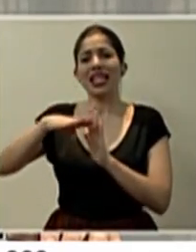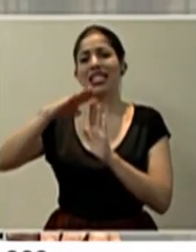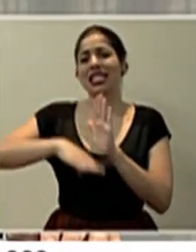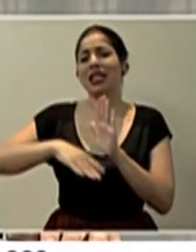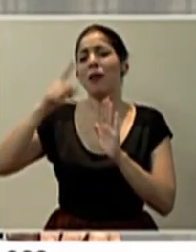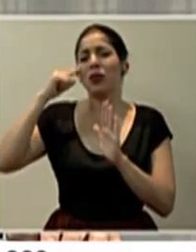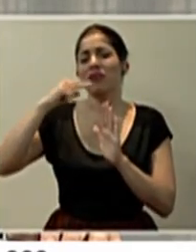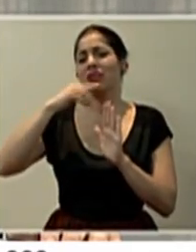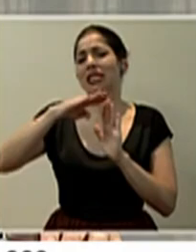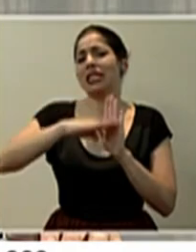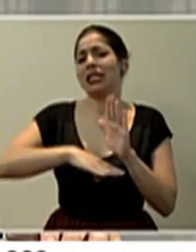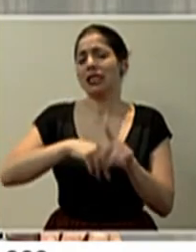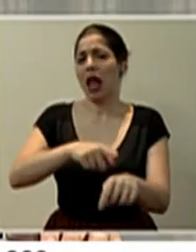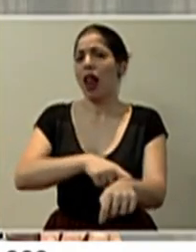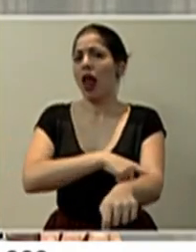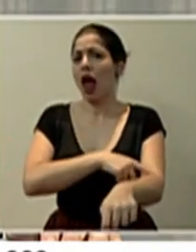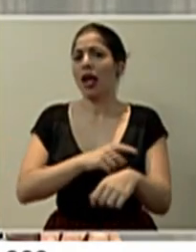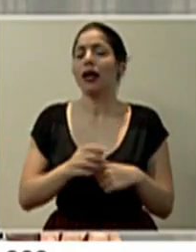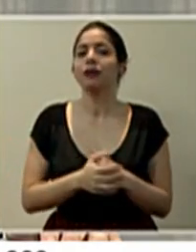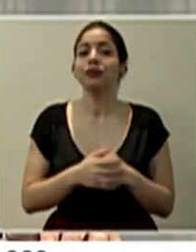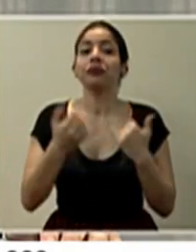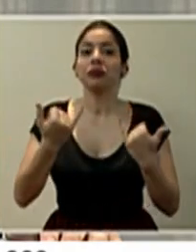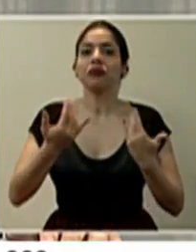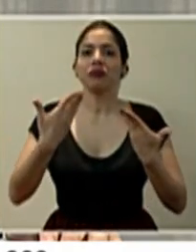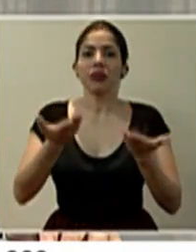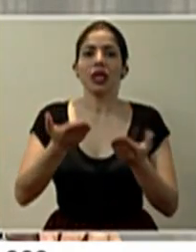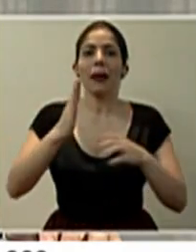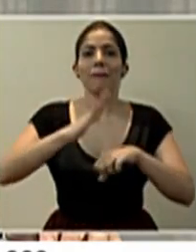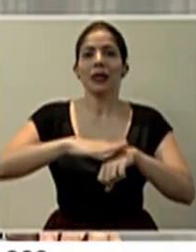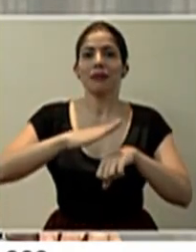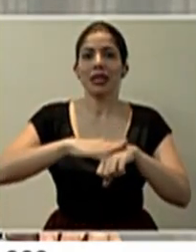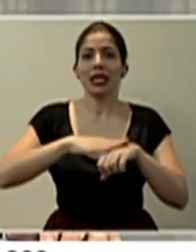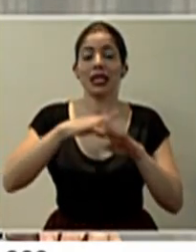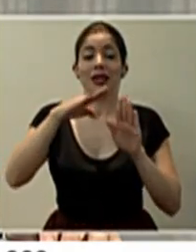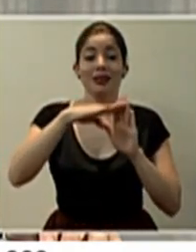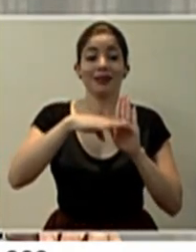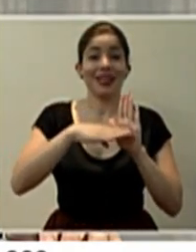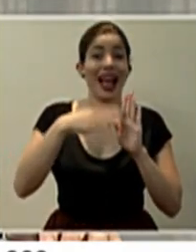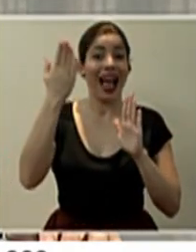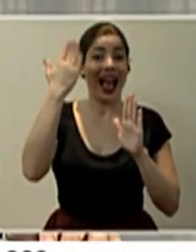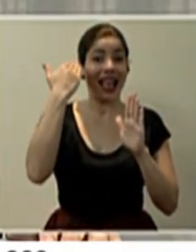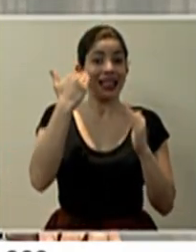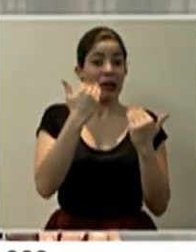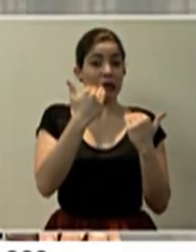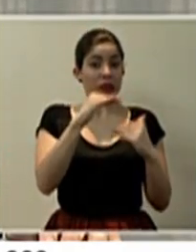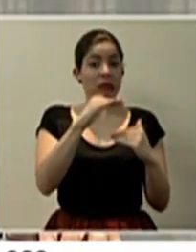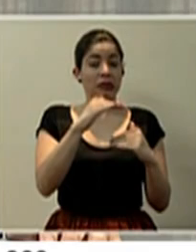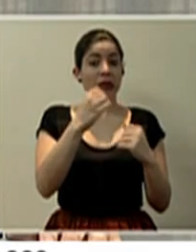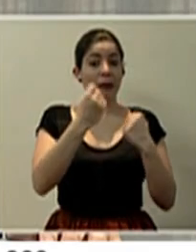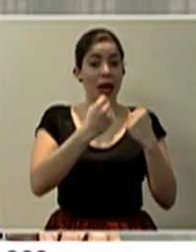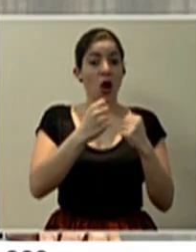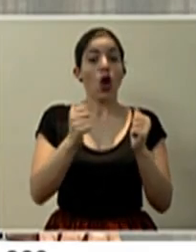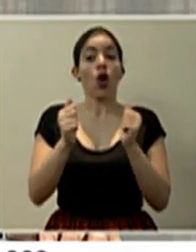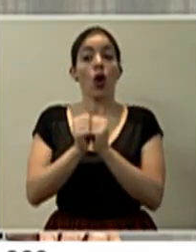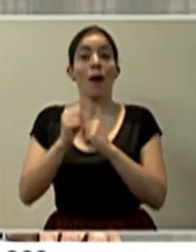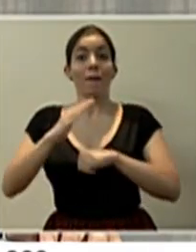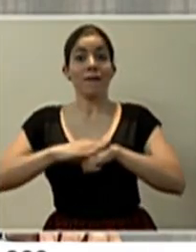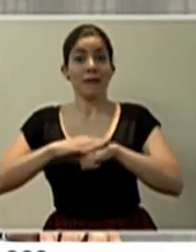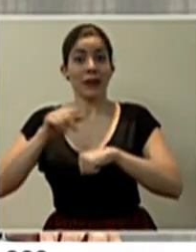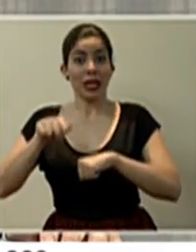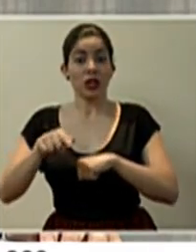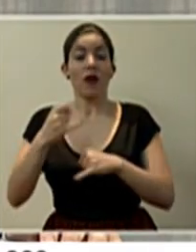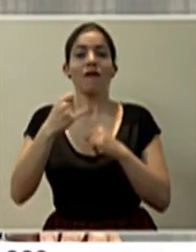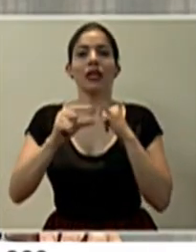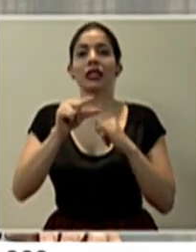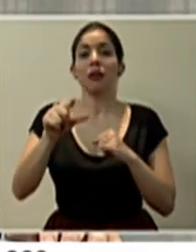muy extensa, que ya se permitiría dentro de las mismas excepciones que se habían establecido a la restricción, ahora se permite el